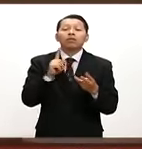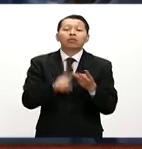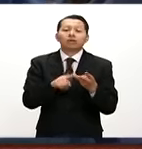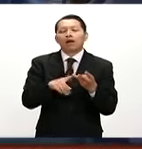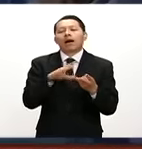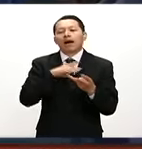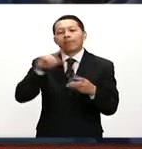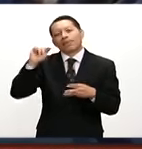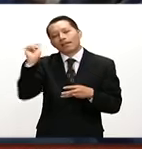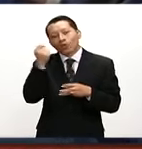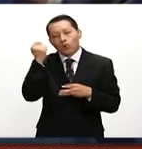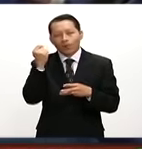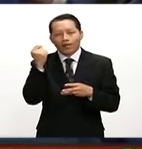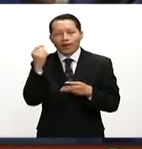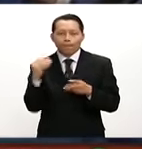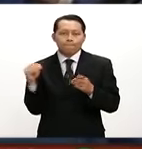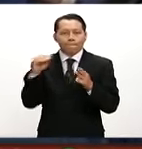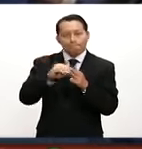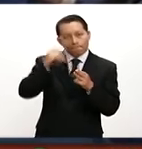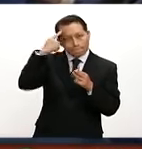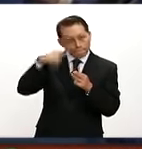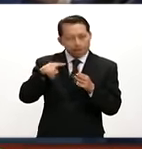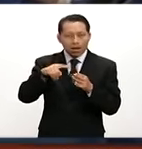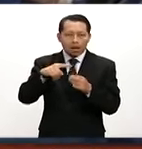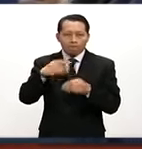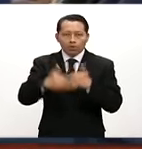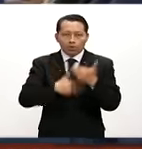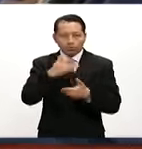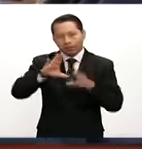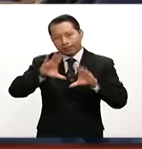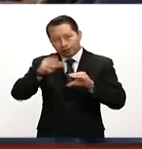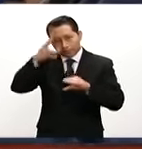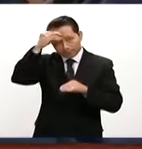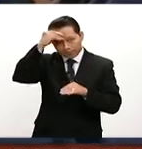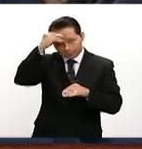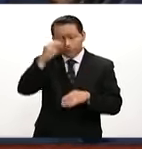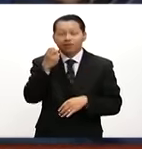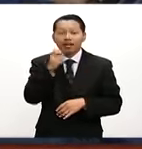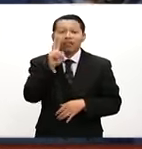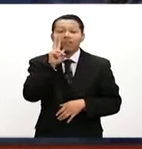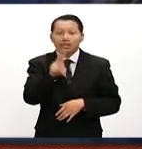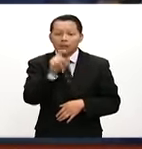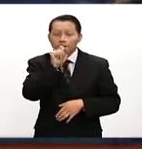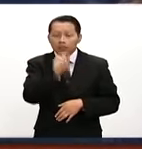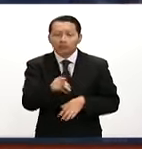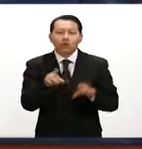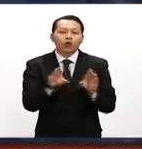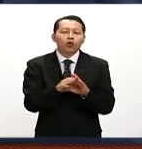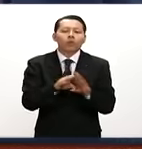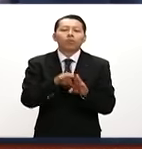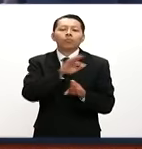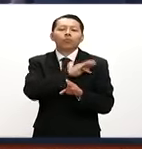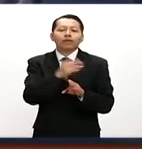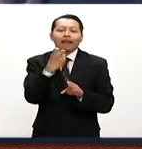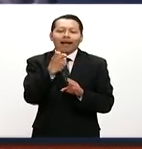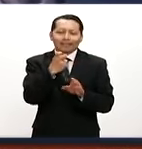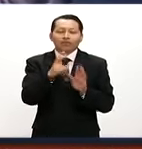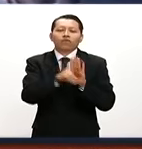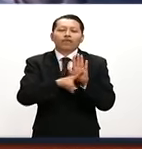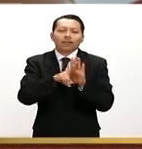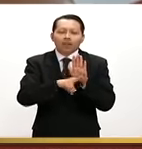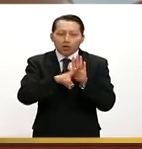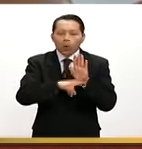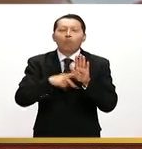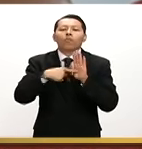tecnología propiamente dicho en el proceso de enseñanza-aprendizaje. Ahí lo estamos viendo de hecho, parte de este video se